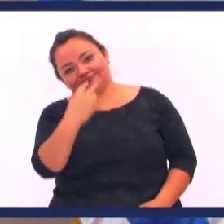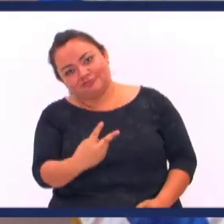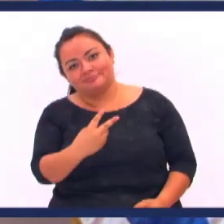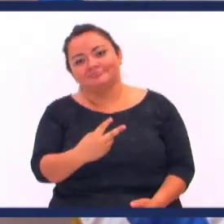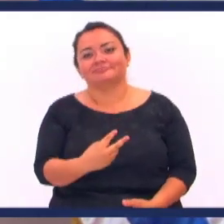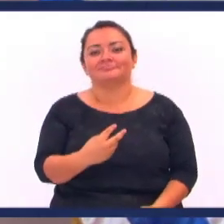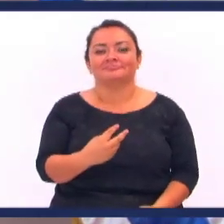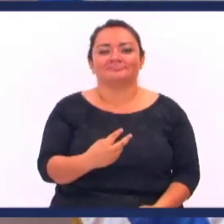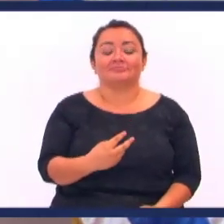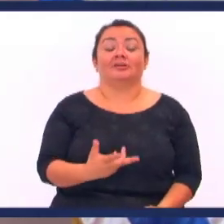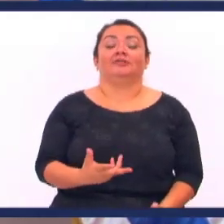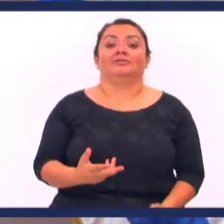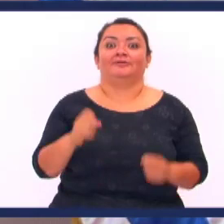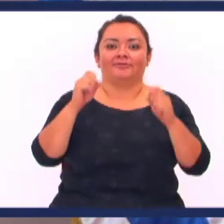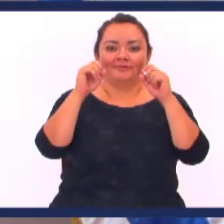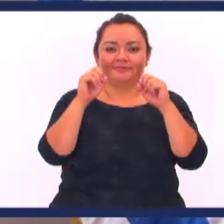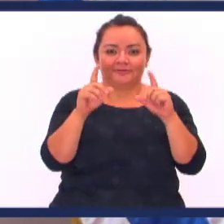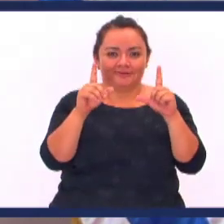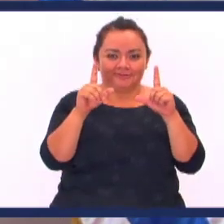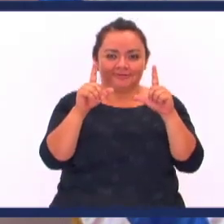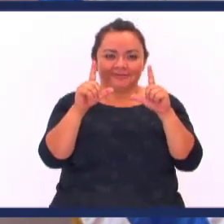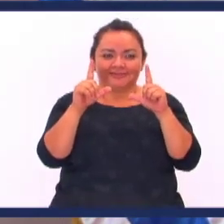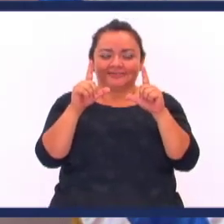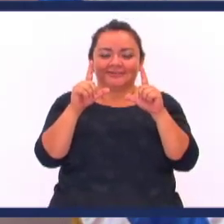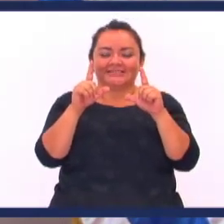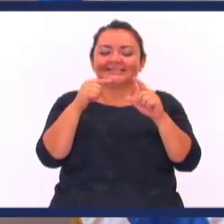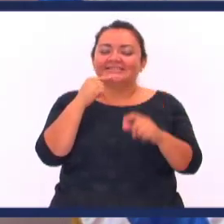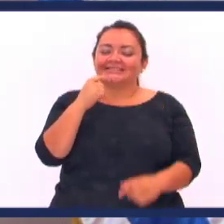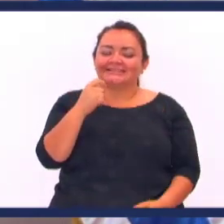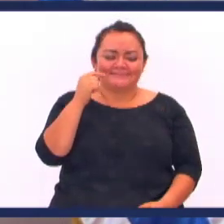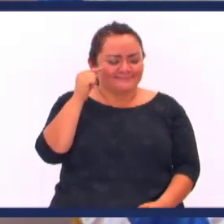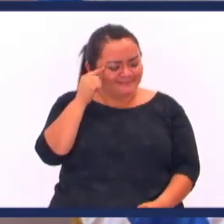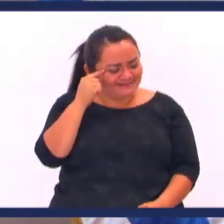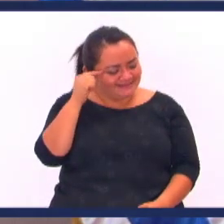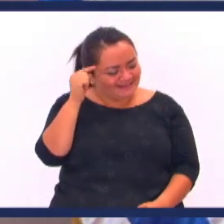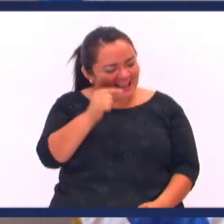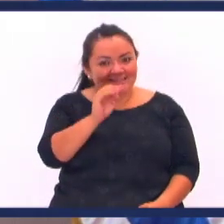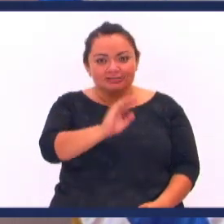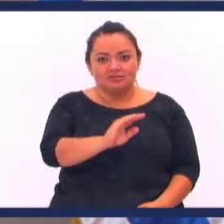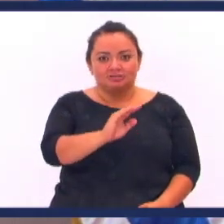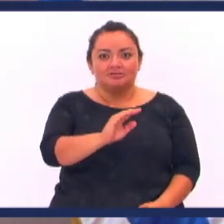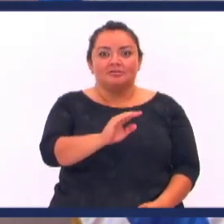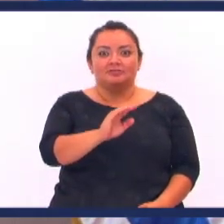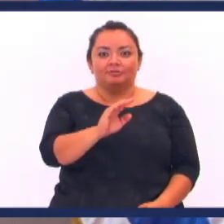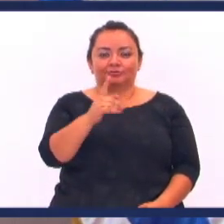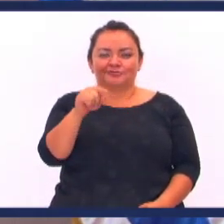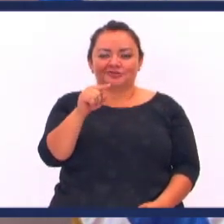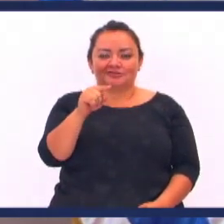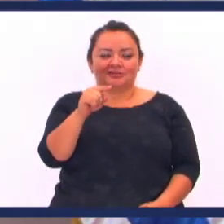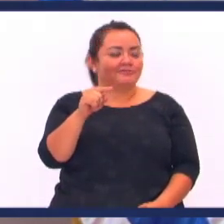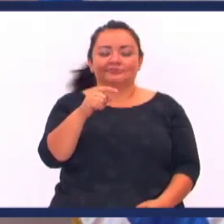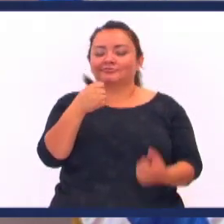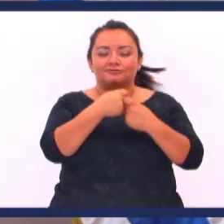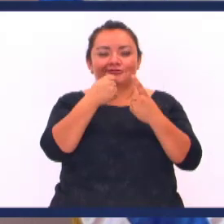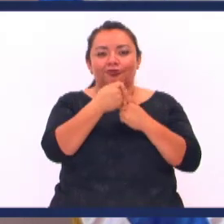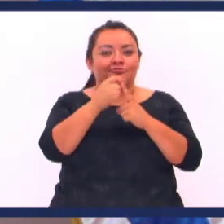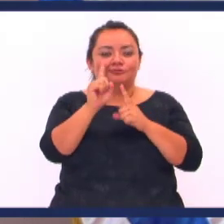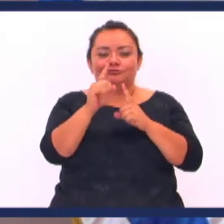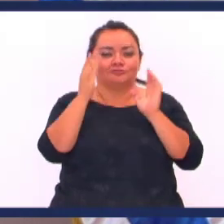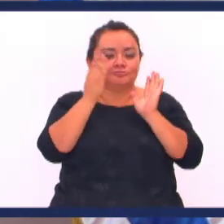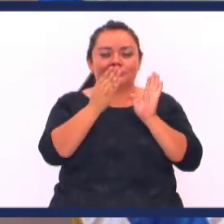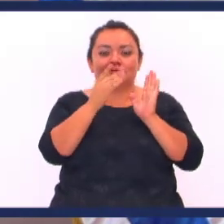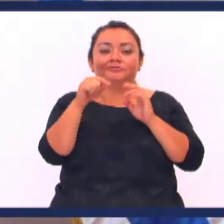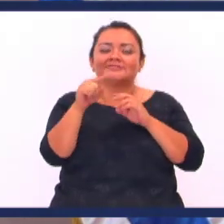abajo Y no sa Wow ¿Quién iba a creer Que esa criatura Iba a reaccionar así? Pastor ¿Usted está a favor De la violencia? De ninguna